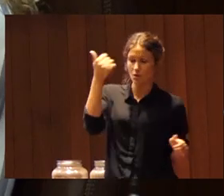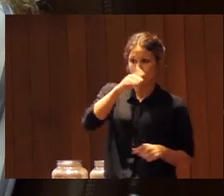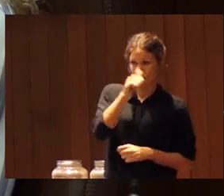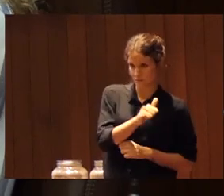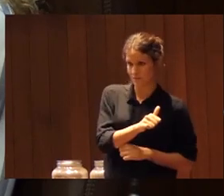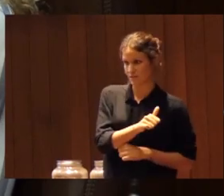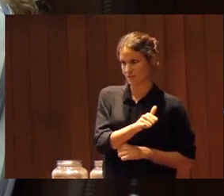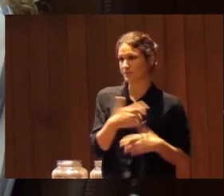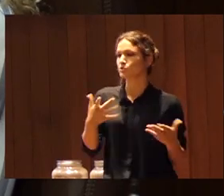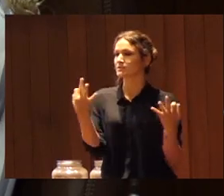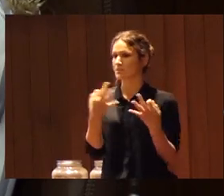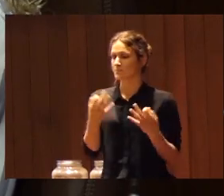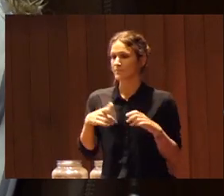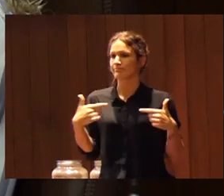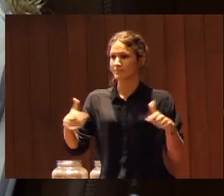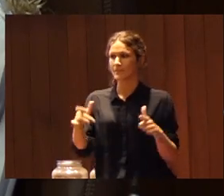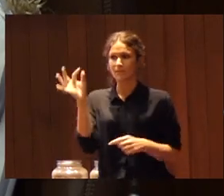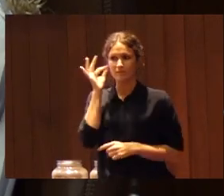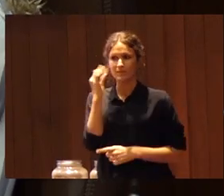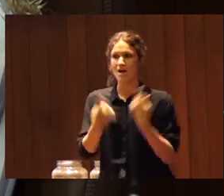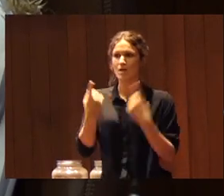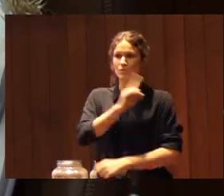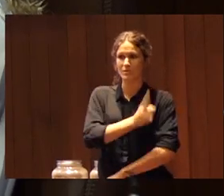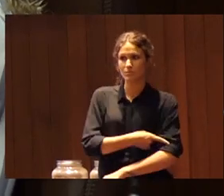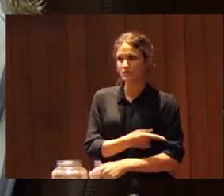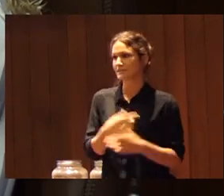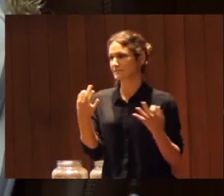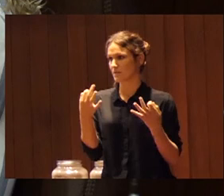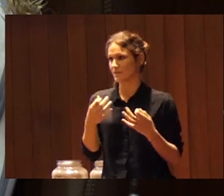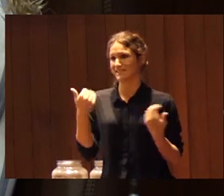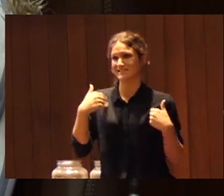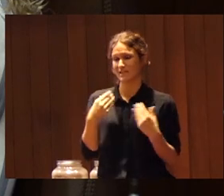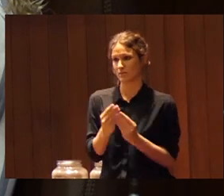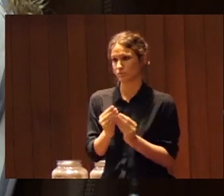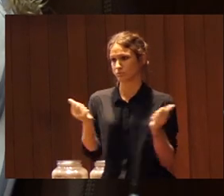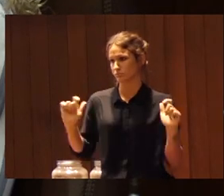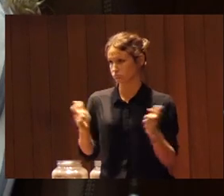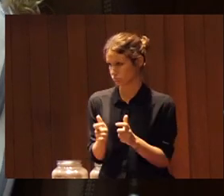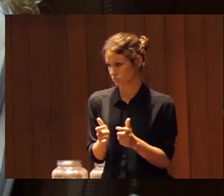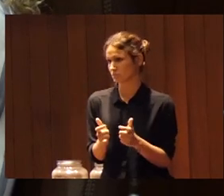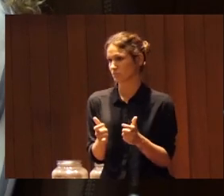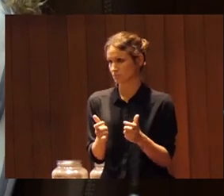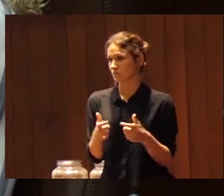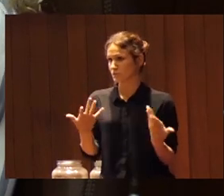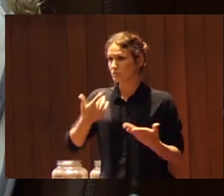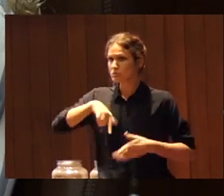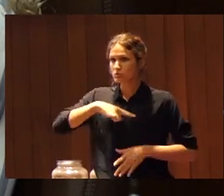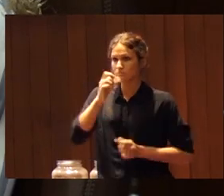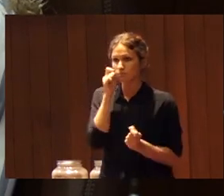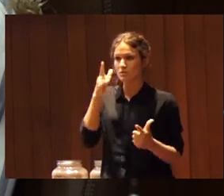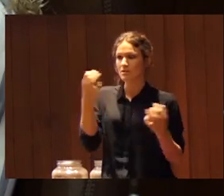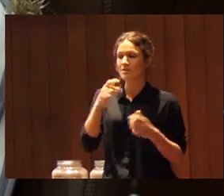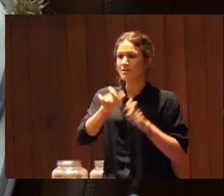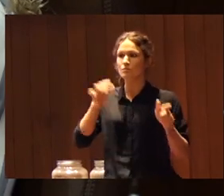nos ha pasado? que en categoría femenina en determinadas disciplinas prácticamente estaban desapareciendo y éramos conscientes de que había mujeres